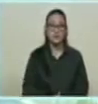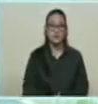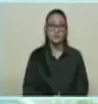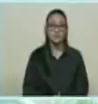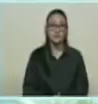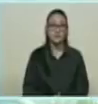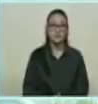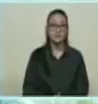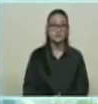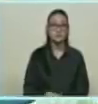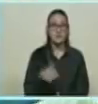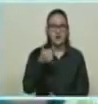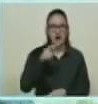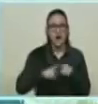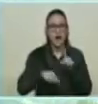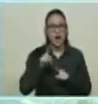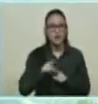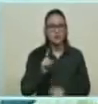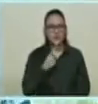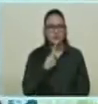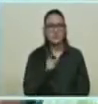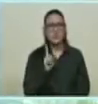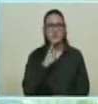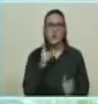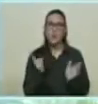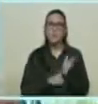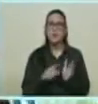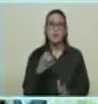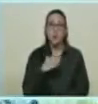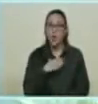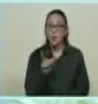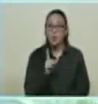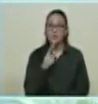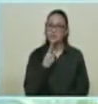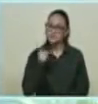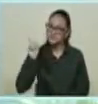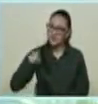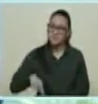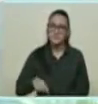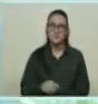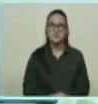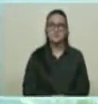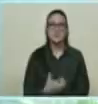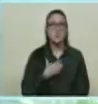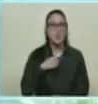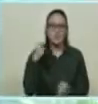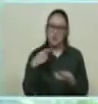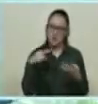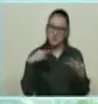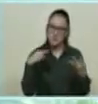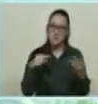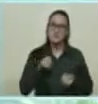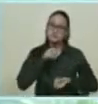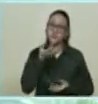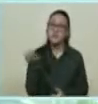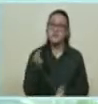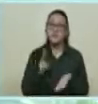Porque cada cosa que decimos hay que cumplirla. Y cuando no podemos, decir también. No fue posible por esto, por esto, por esto y por esto. ¡Gracias!